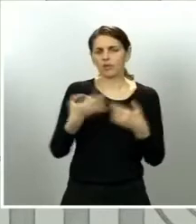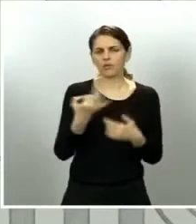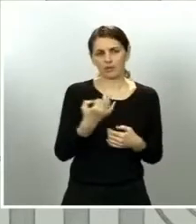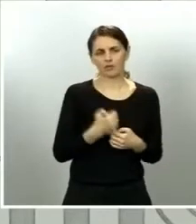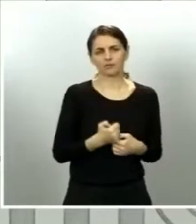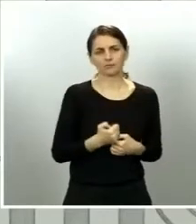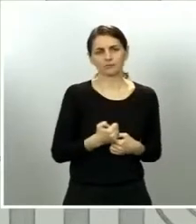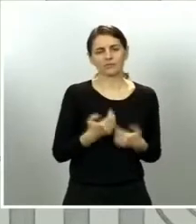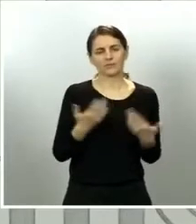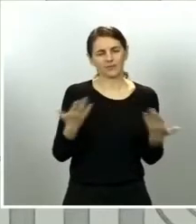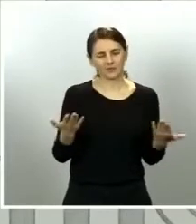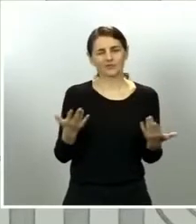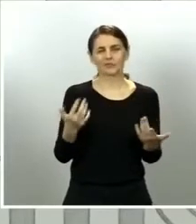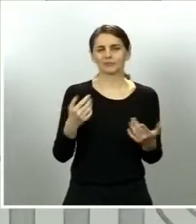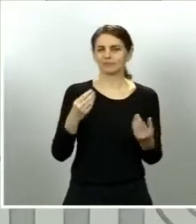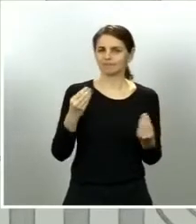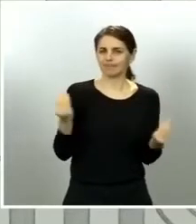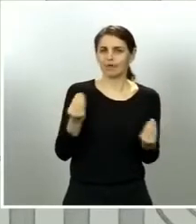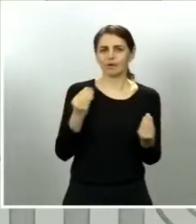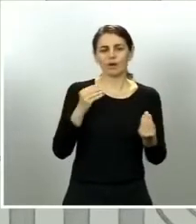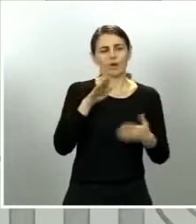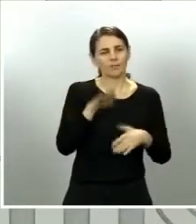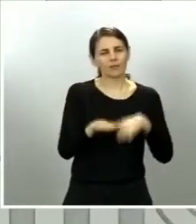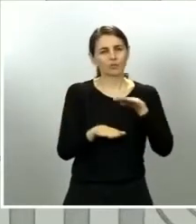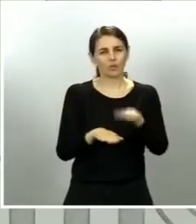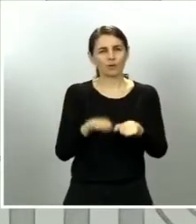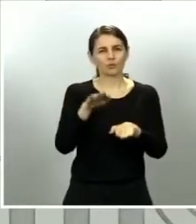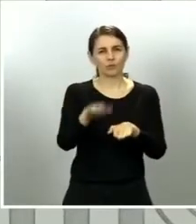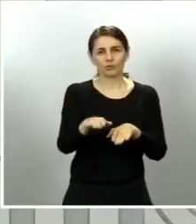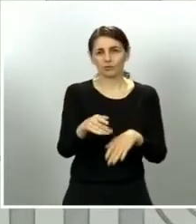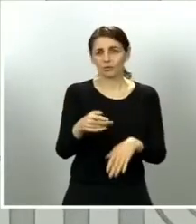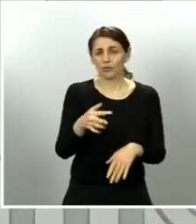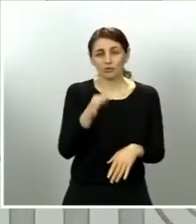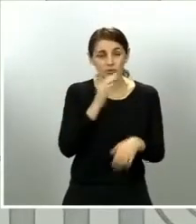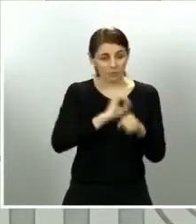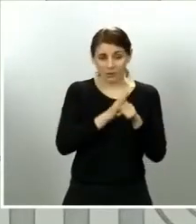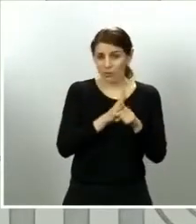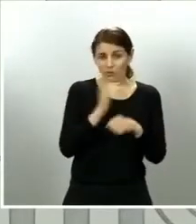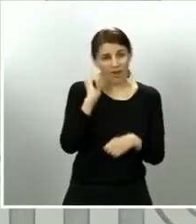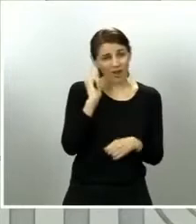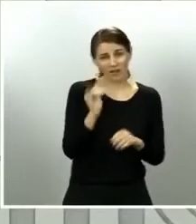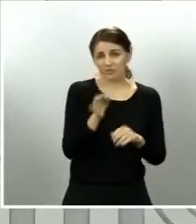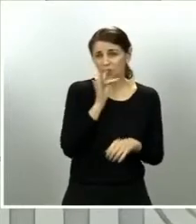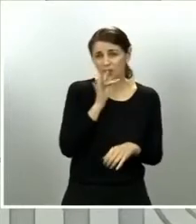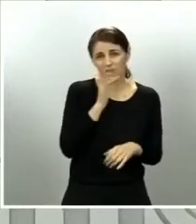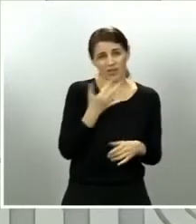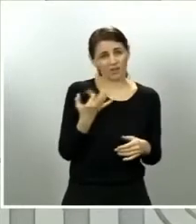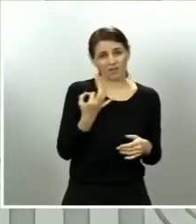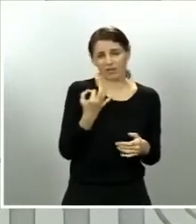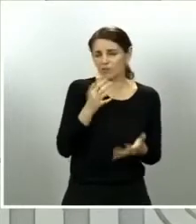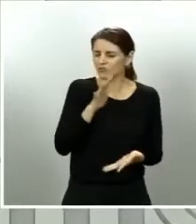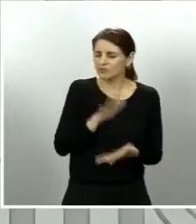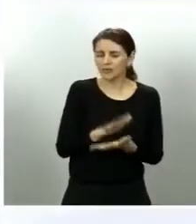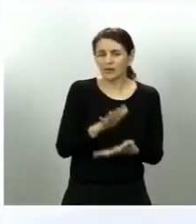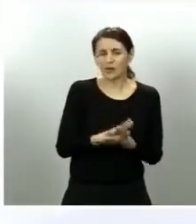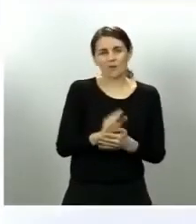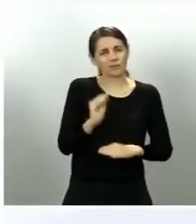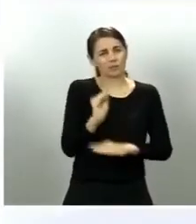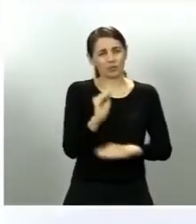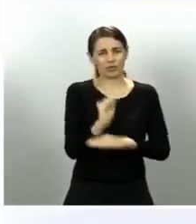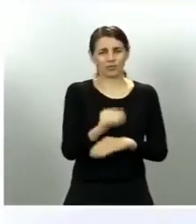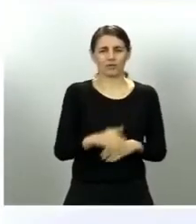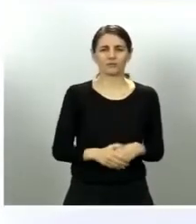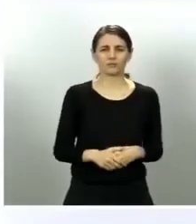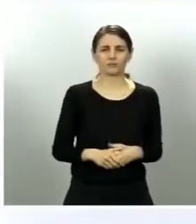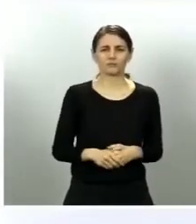el virus está entre nosotros no hemos de perderle el respeto y hemos de actuar insisto con la máxima cautela muchas gracias Rocío